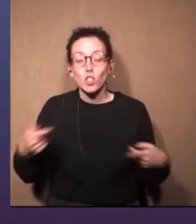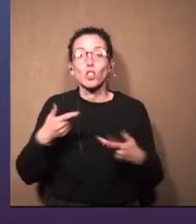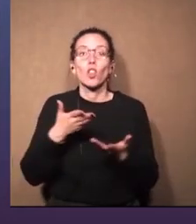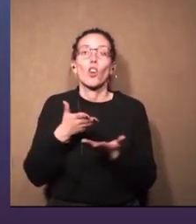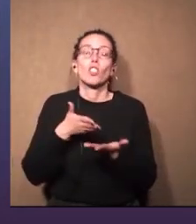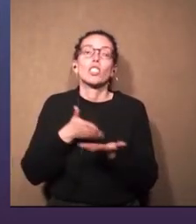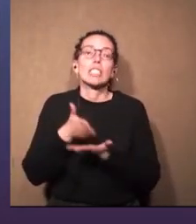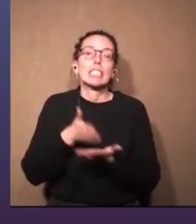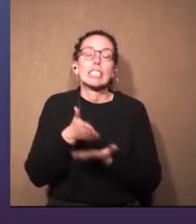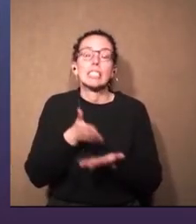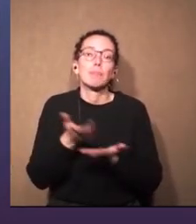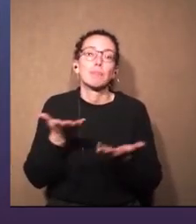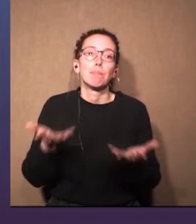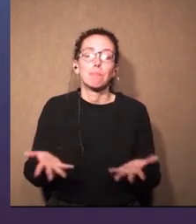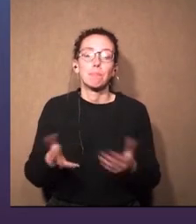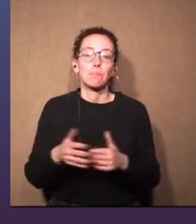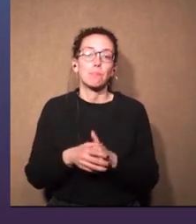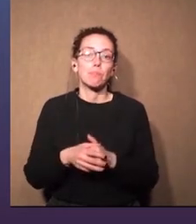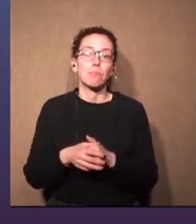Tengo que estar siempre